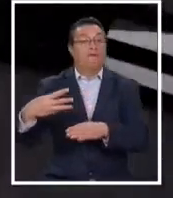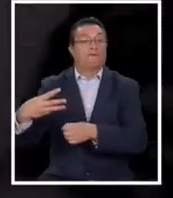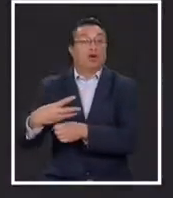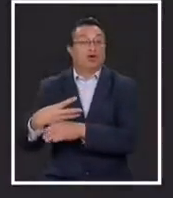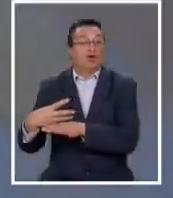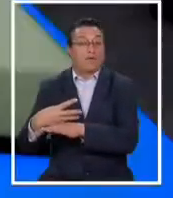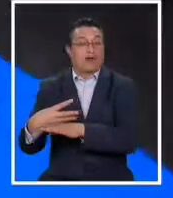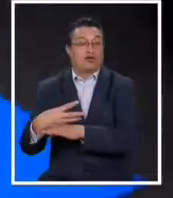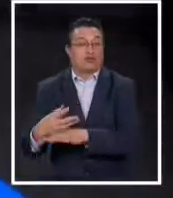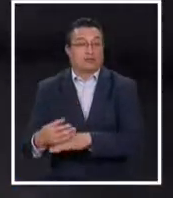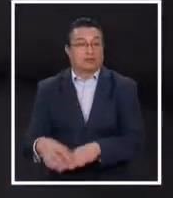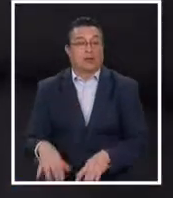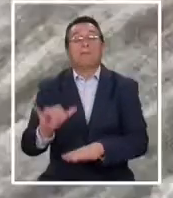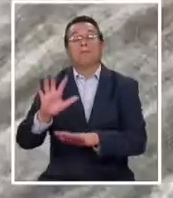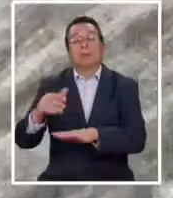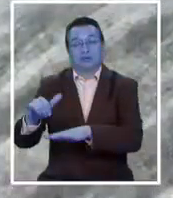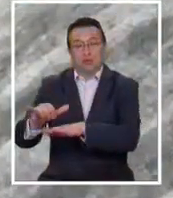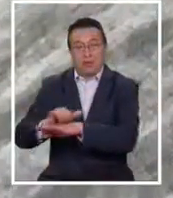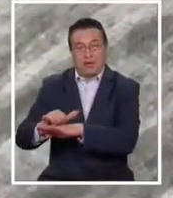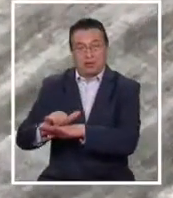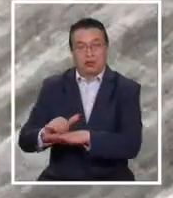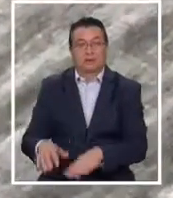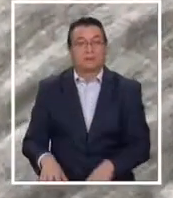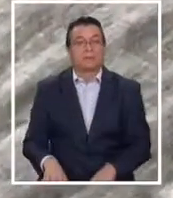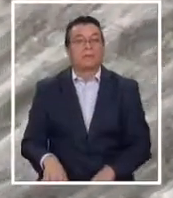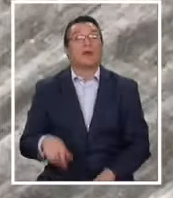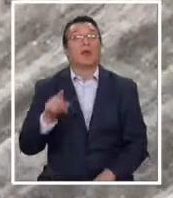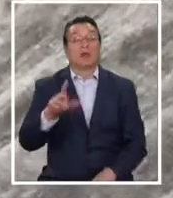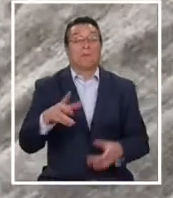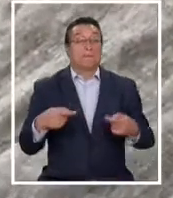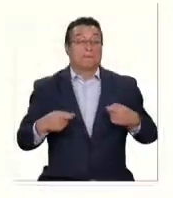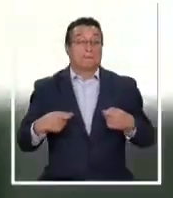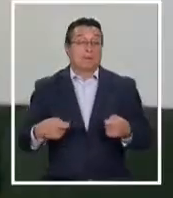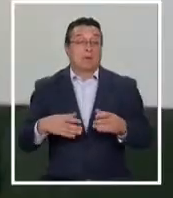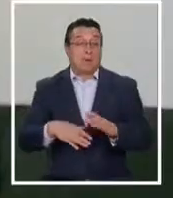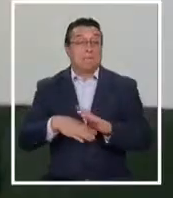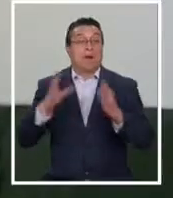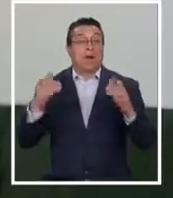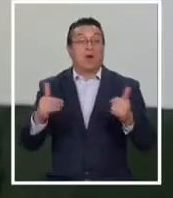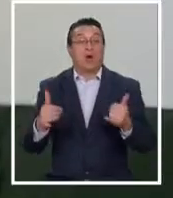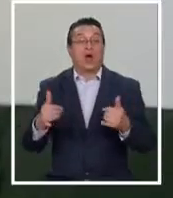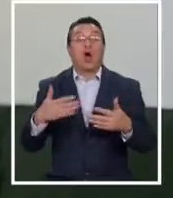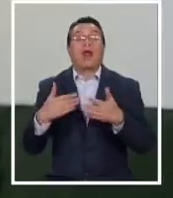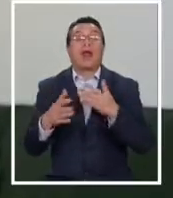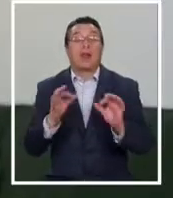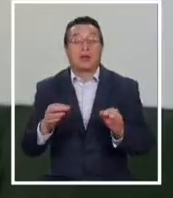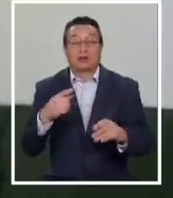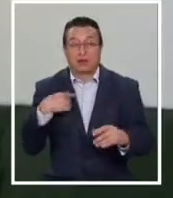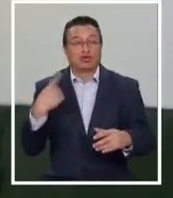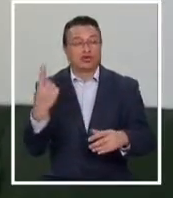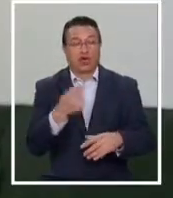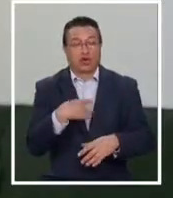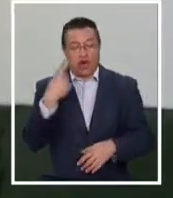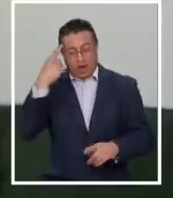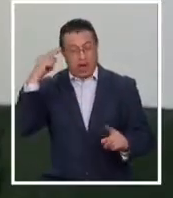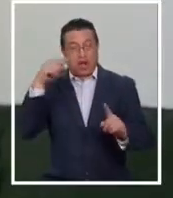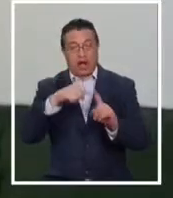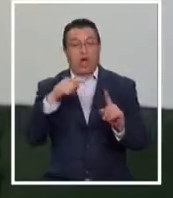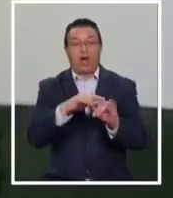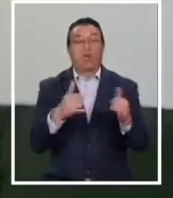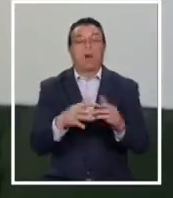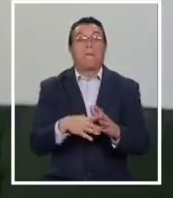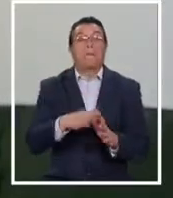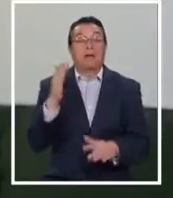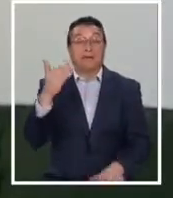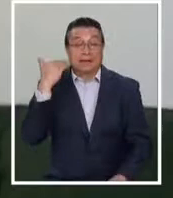York. Puede gastar muchísimo más dinero que en un juego tradicional. Por eso está tan revolucionario y la gente está tan vuelta loco con este Roblox.